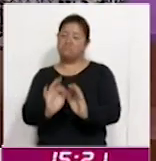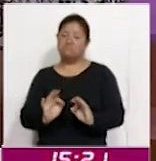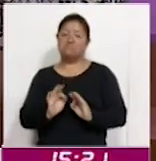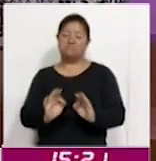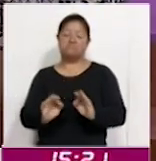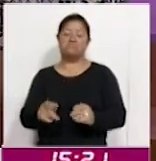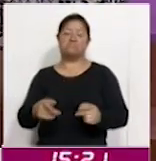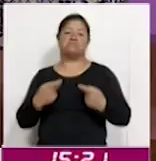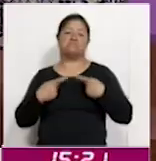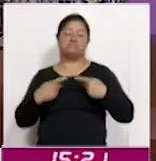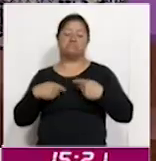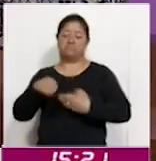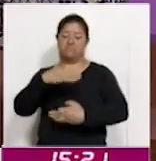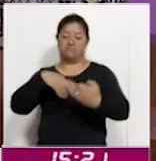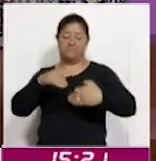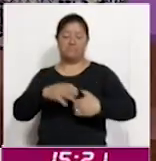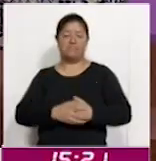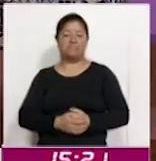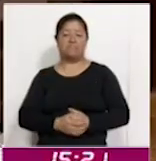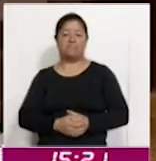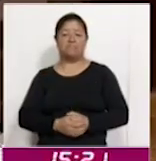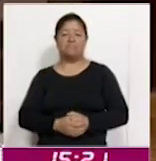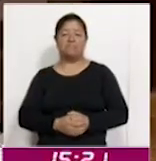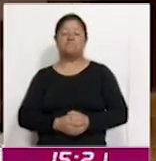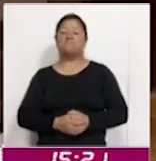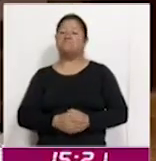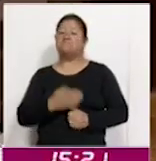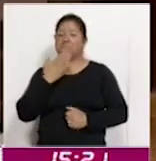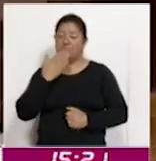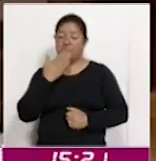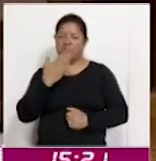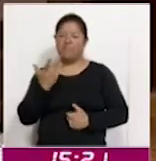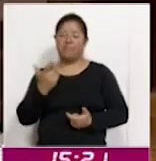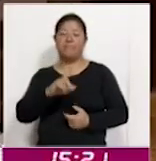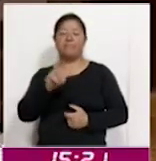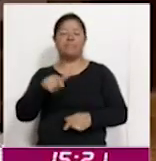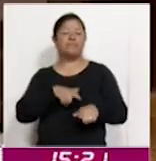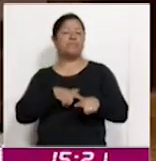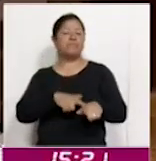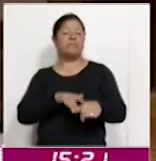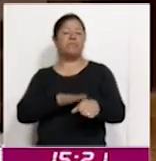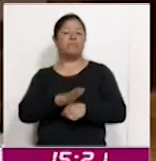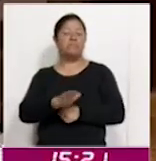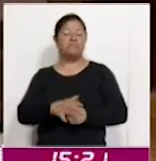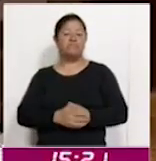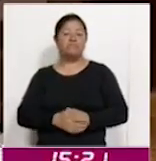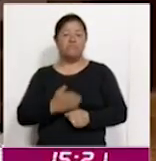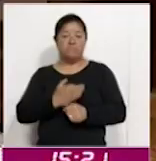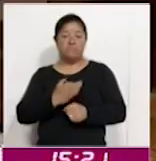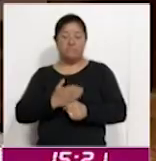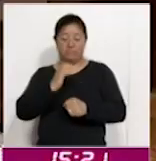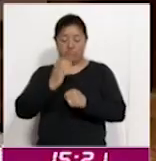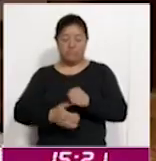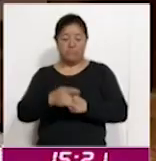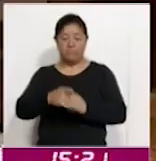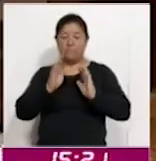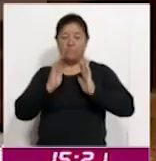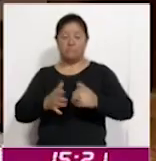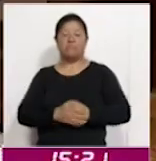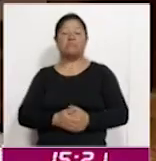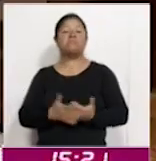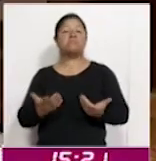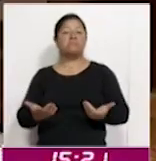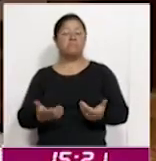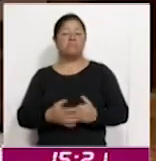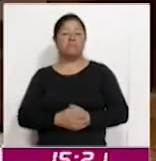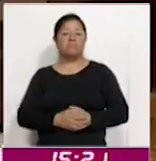en los procesos electorales. Excelente. ¿Qué sigue ahora? Termina esta jornada extraordinaria. ¿Qué continúa? ¿Qué sigue? Ok,